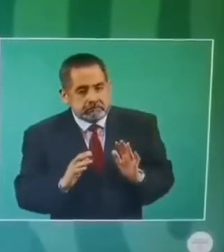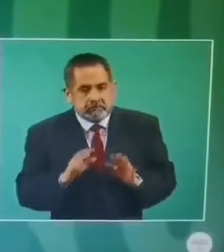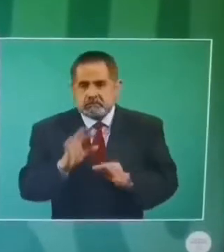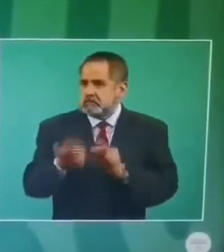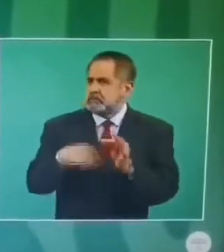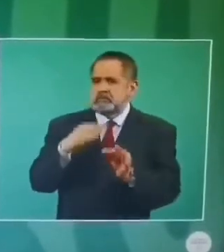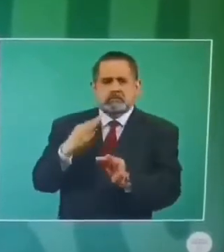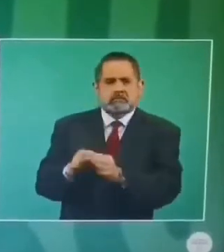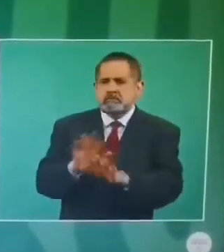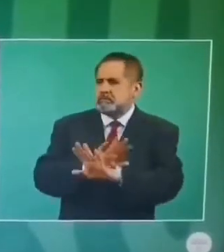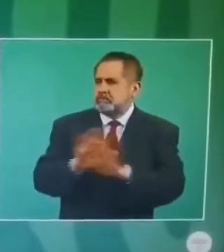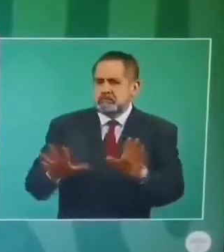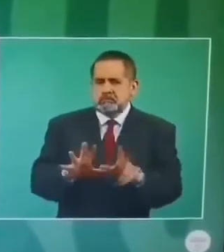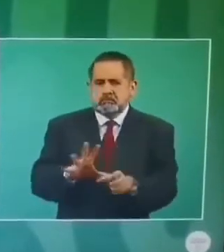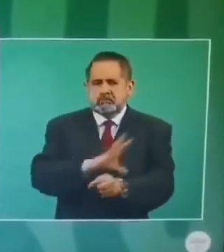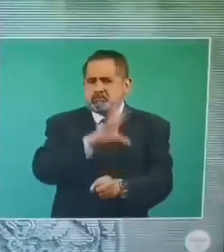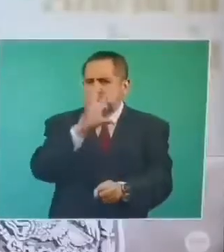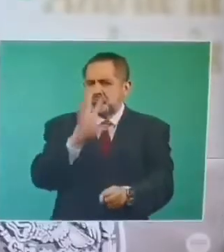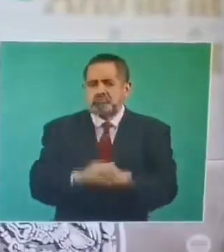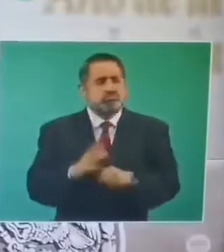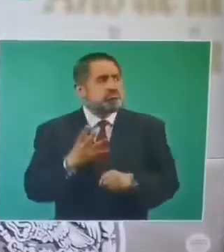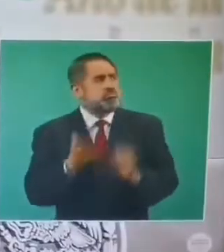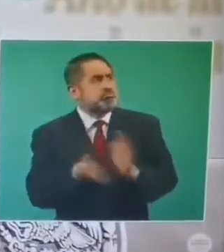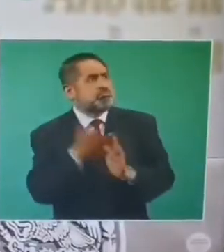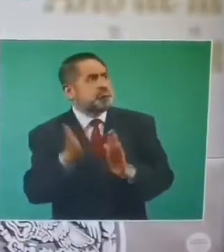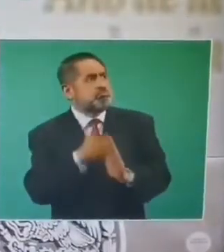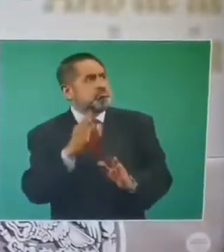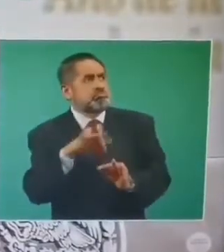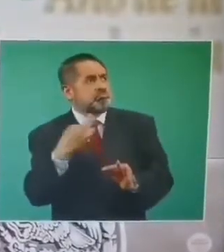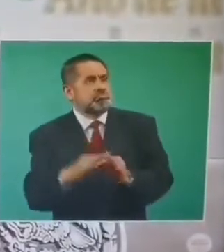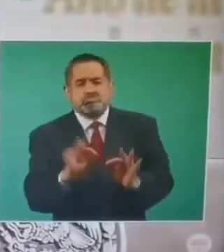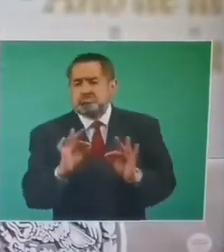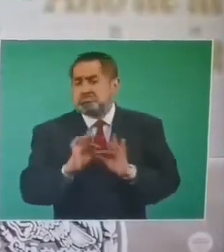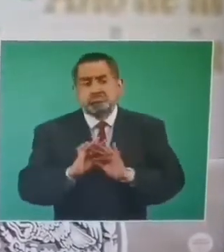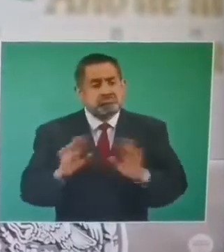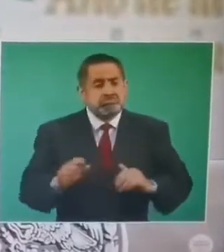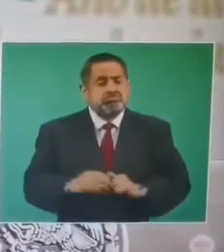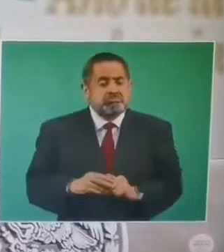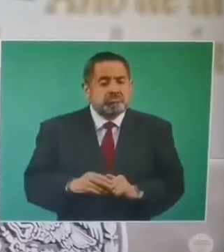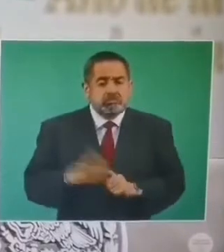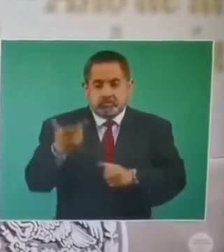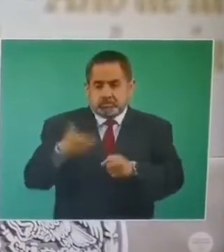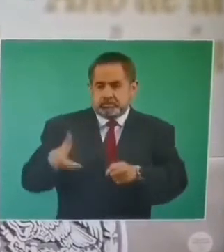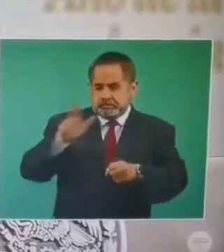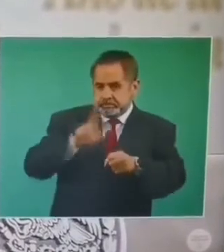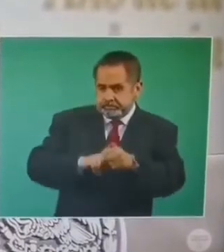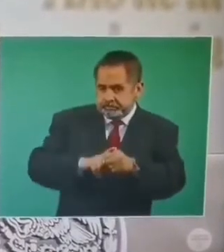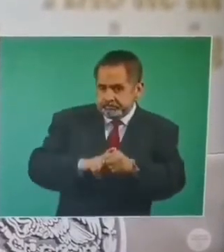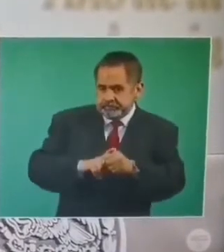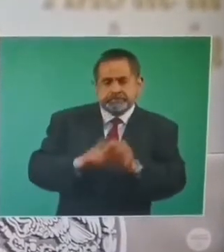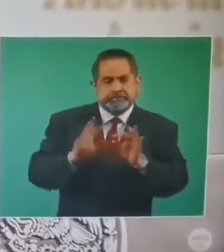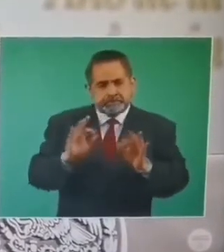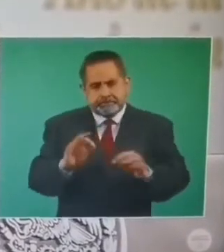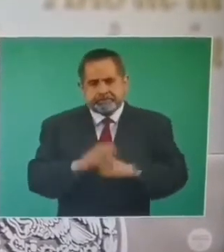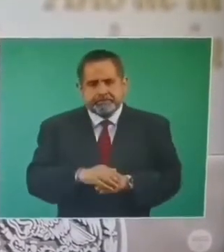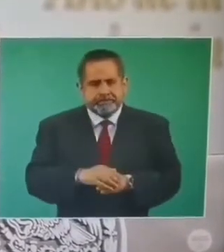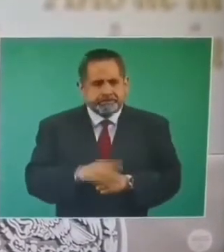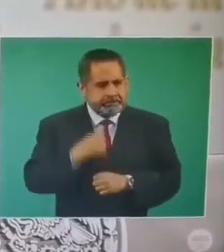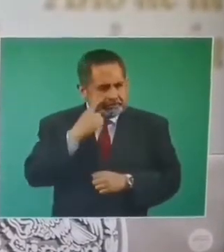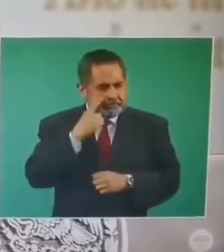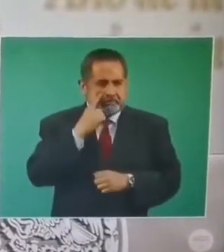ya están restauradas de manera completa. Los hospitales no, tenemos un sistema